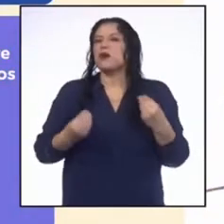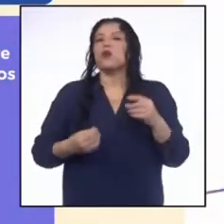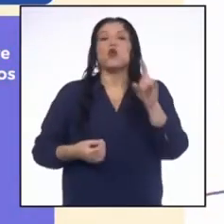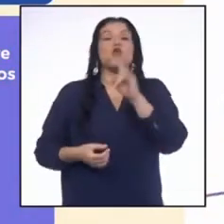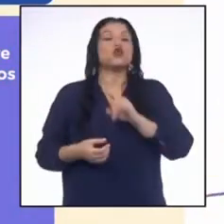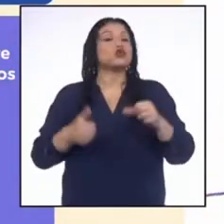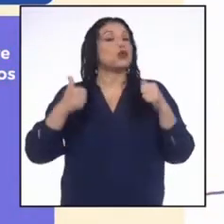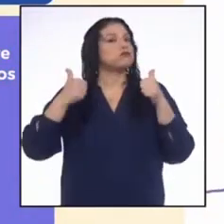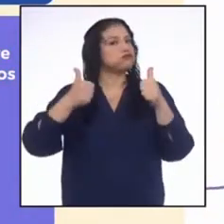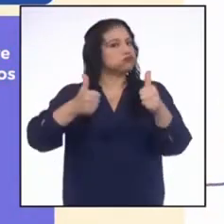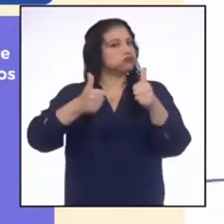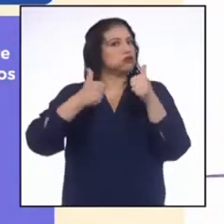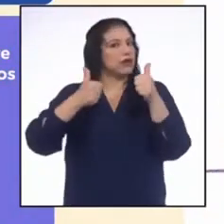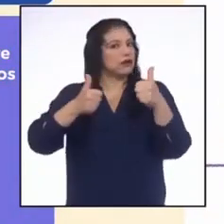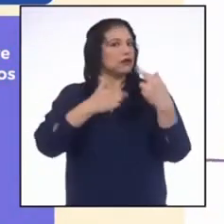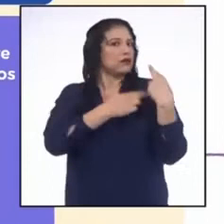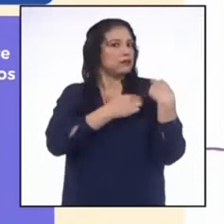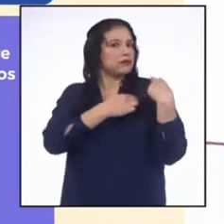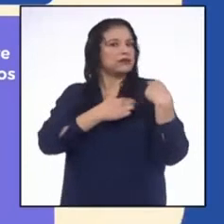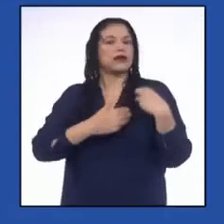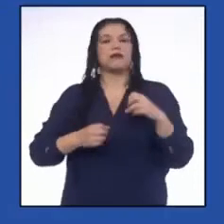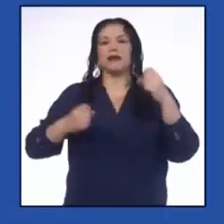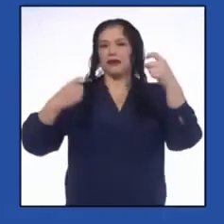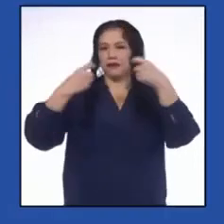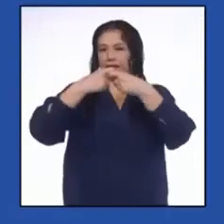electricidad.